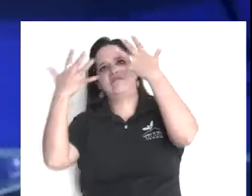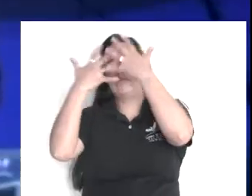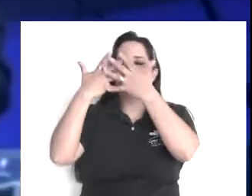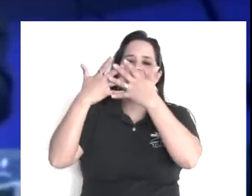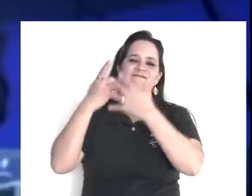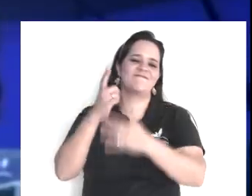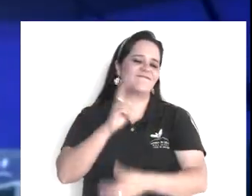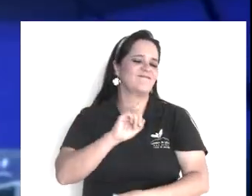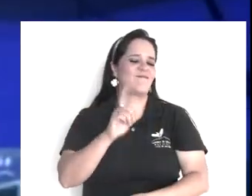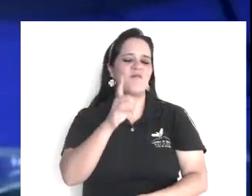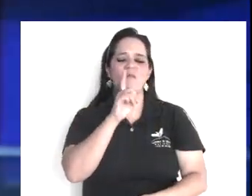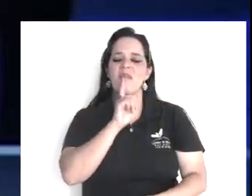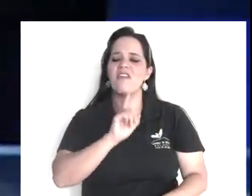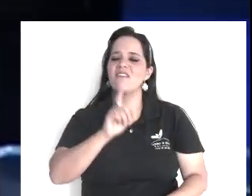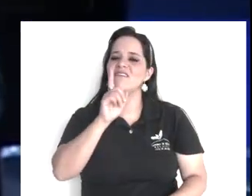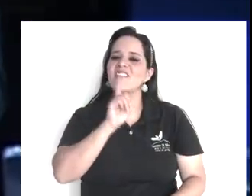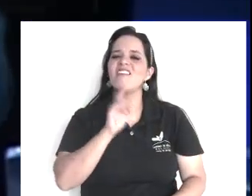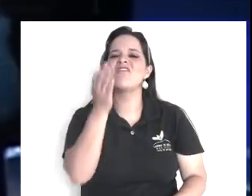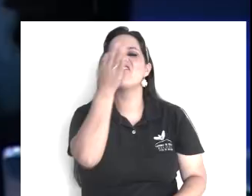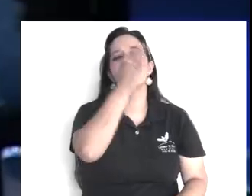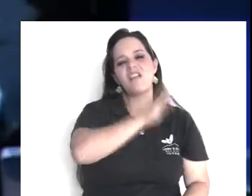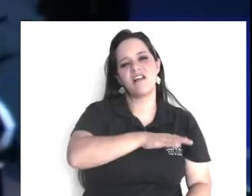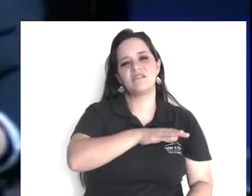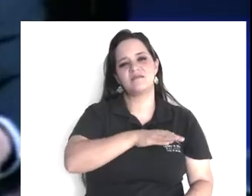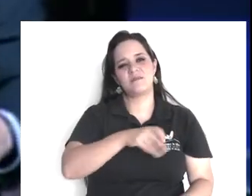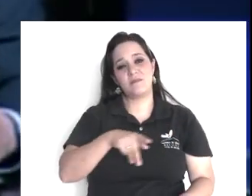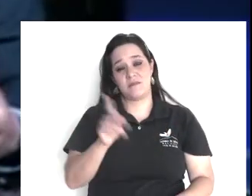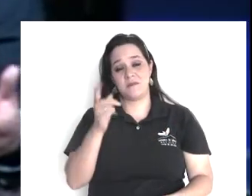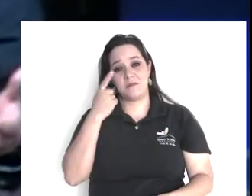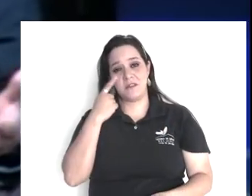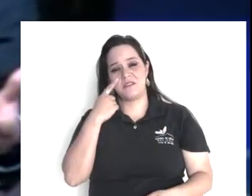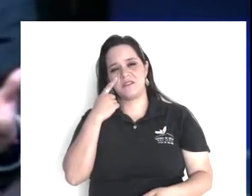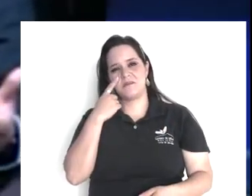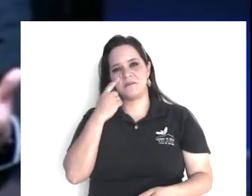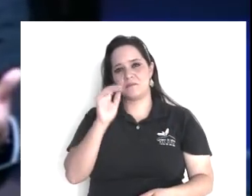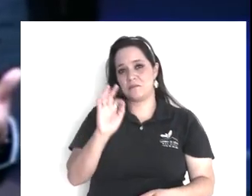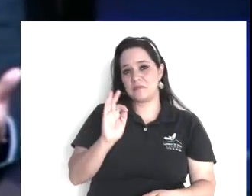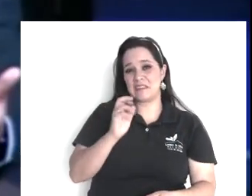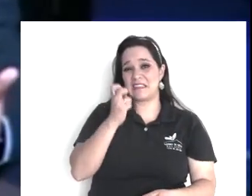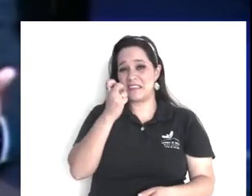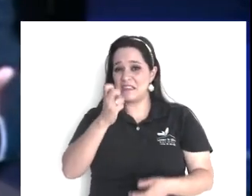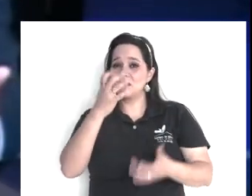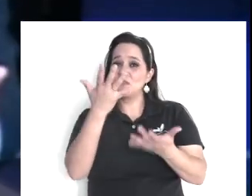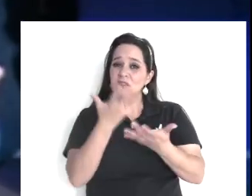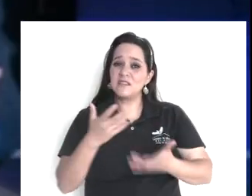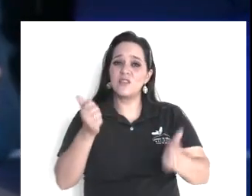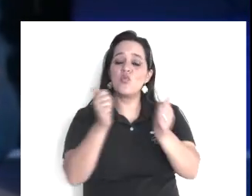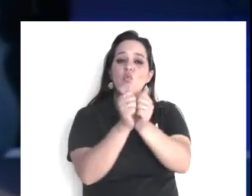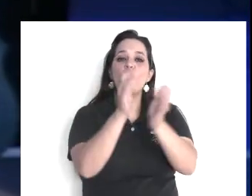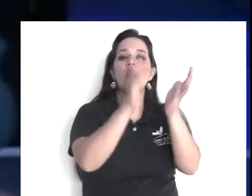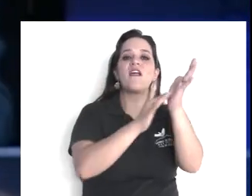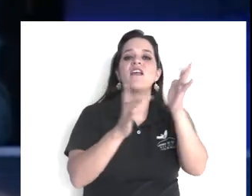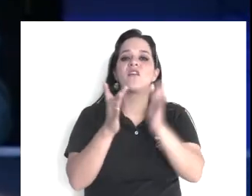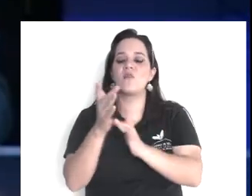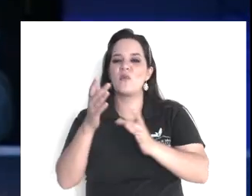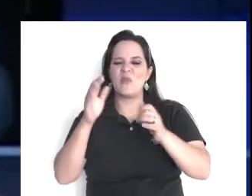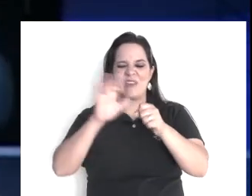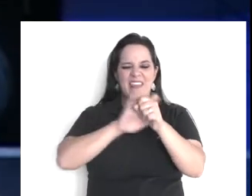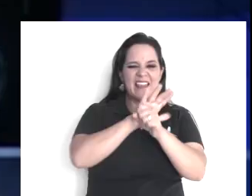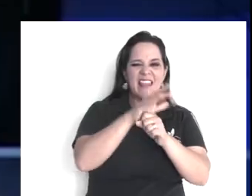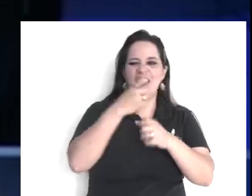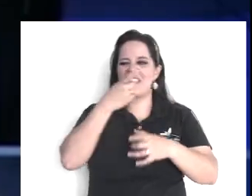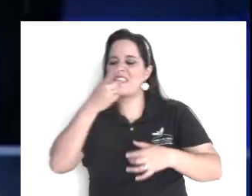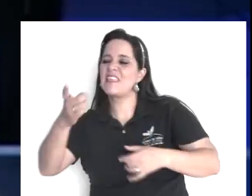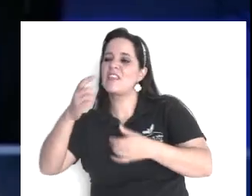ahora, si eso hicieron, con el Hijo de Dios, que no van a hacer, con cualquiera, de nosotros, el problema está,